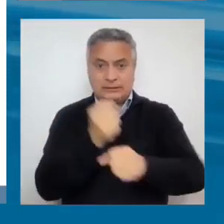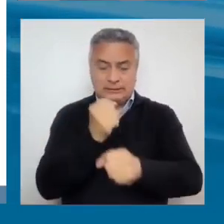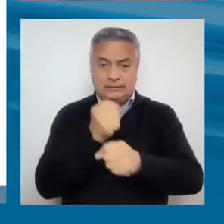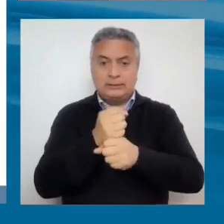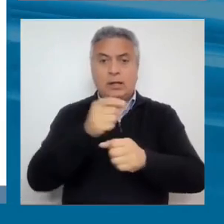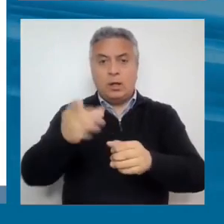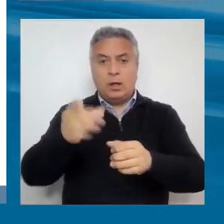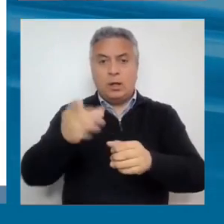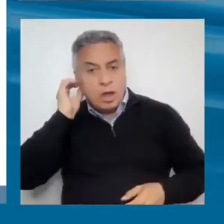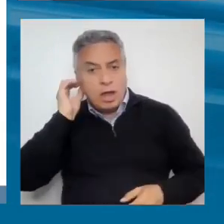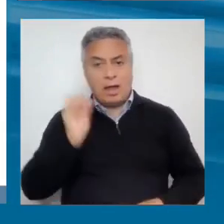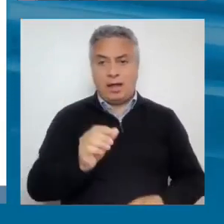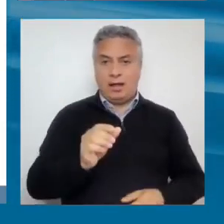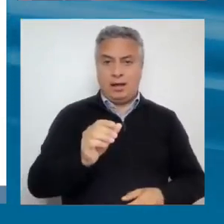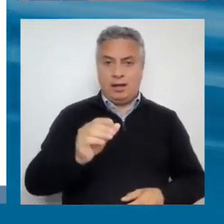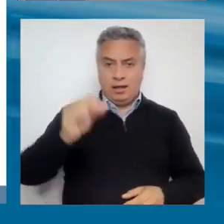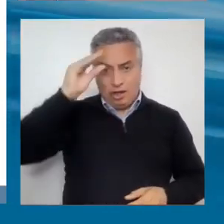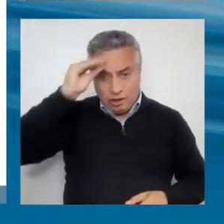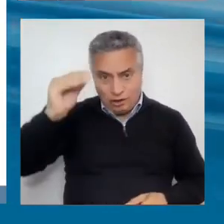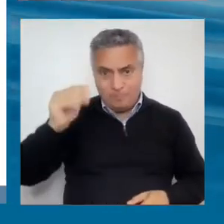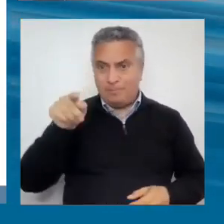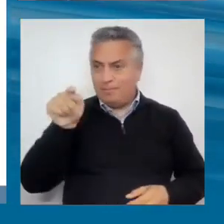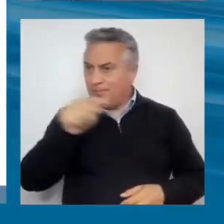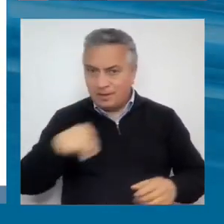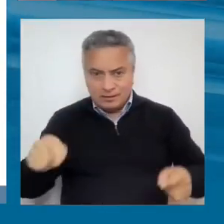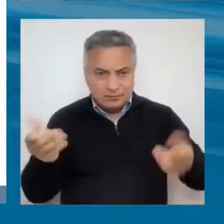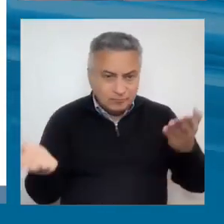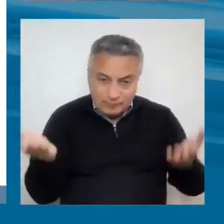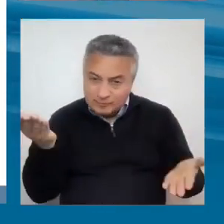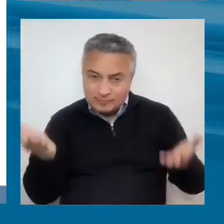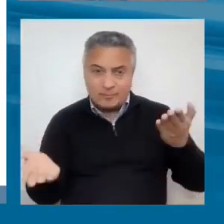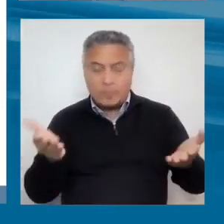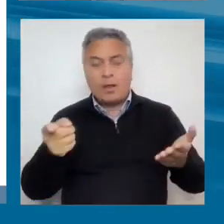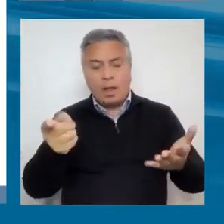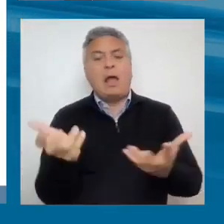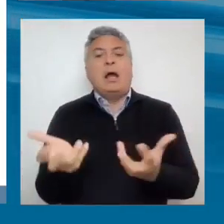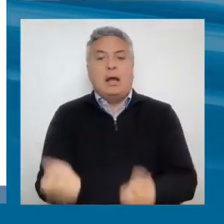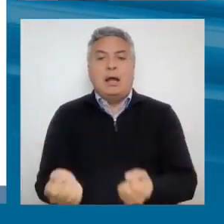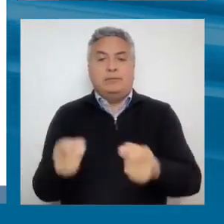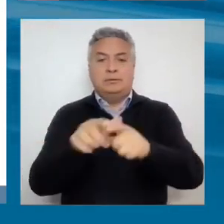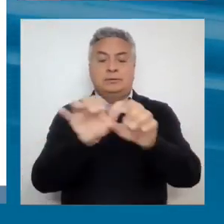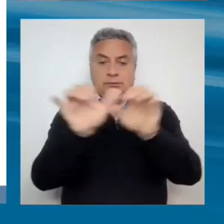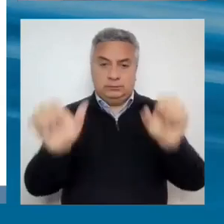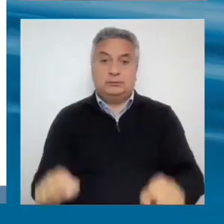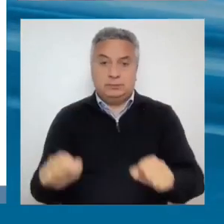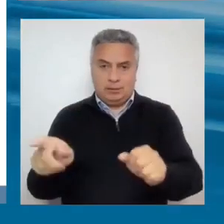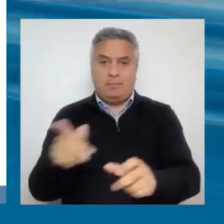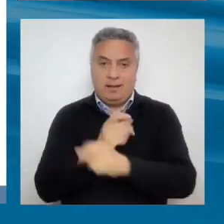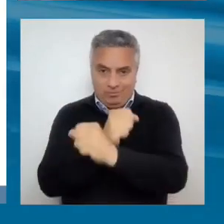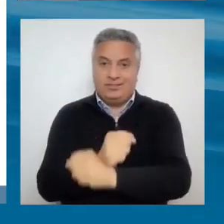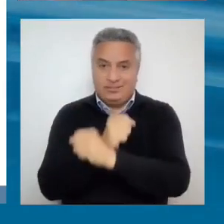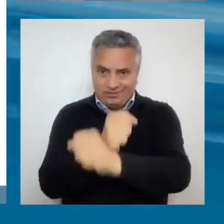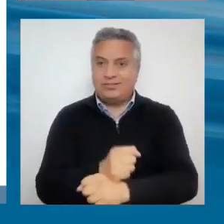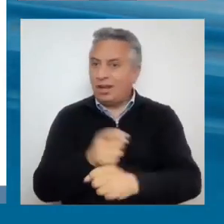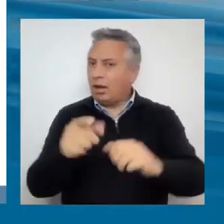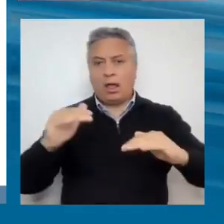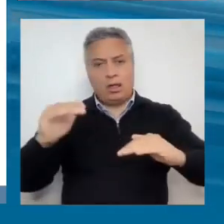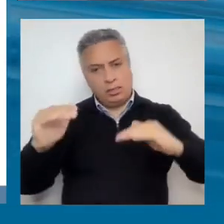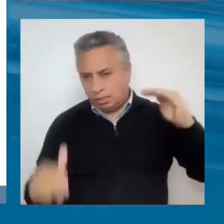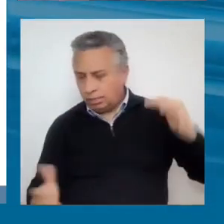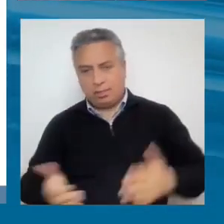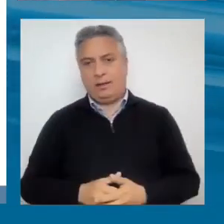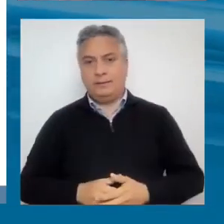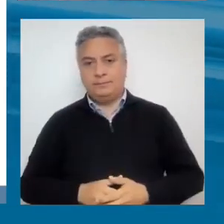y también, en parte, porque hay sistemas de cuidado insuficientes, altas desigualdades y segregación espacial. Aquí hemos